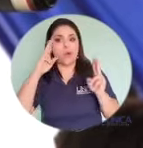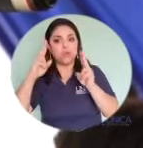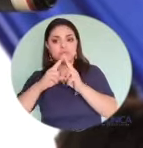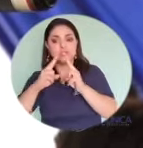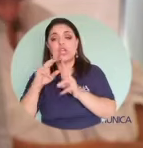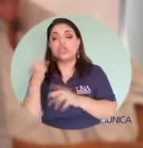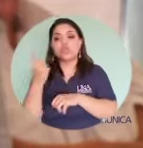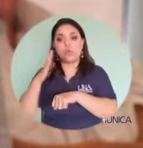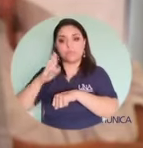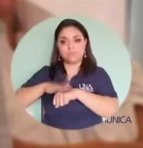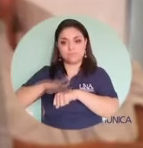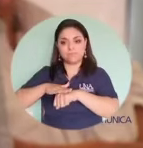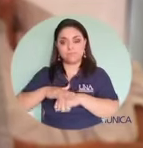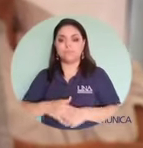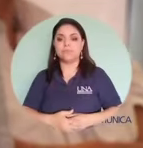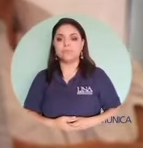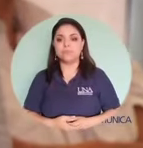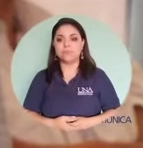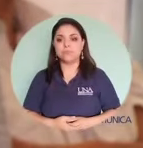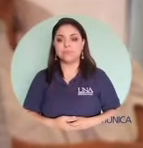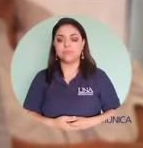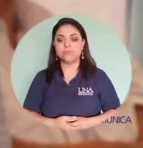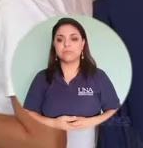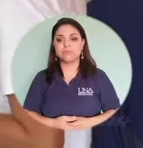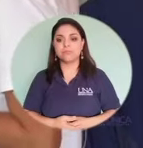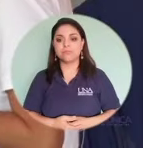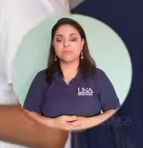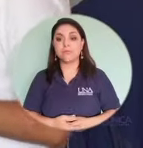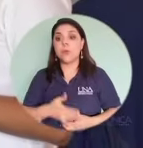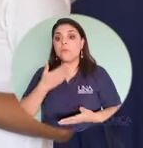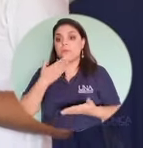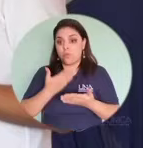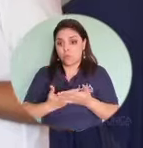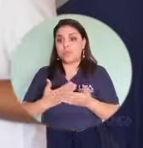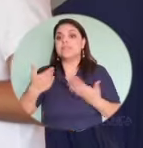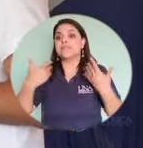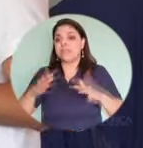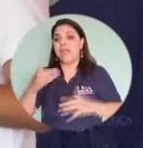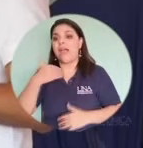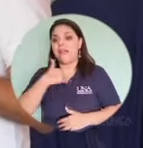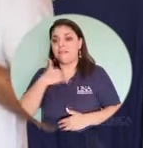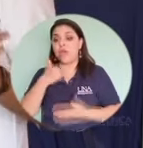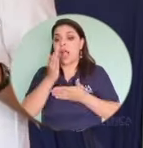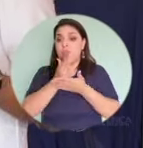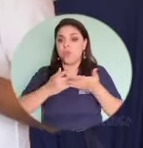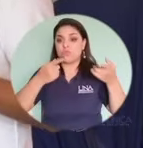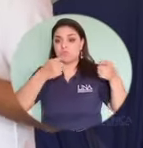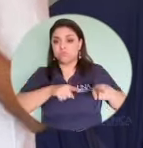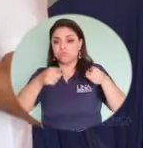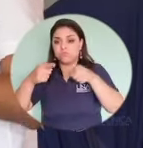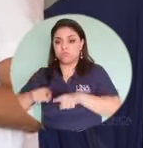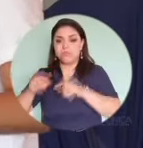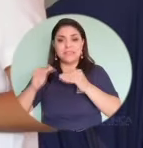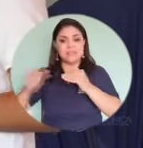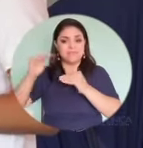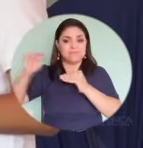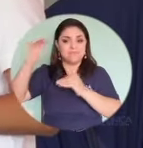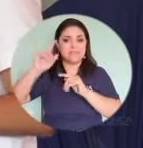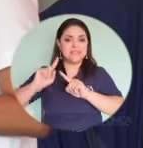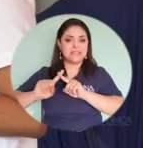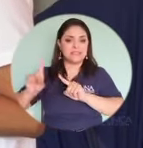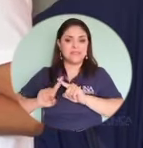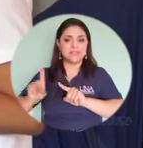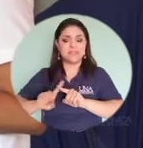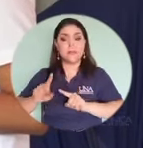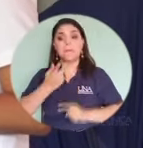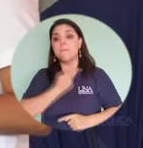alguien más no debe conocer, a menos que lo autoricemos nosotros. Afortunadamente, hemos tenido muchos casos a todos